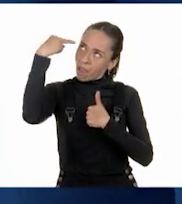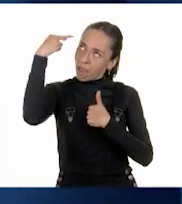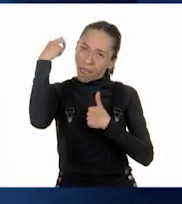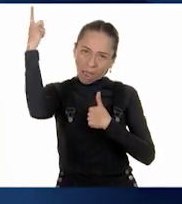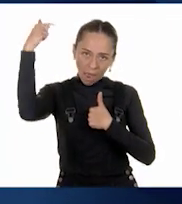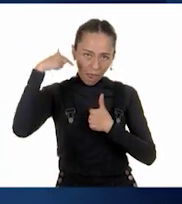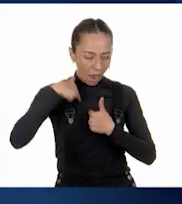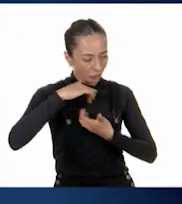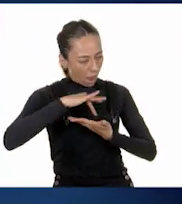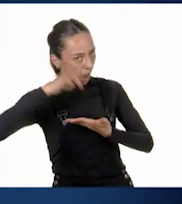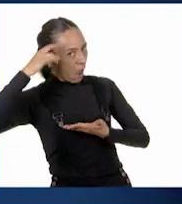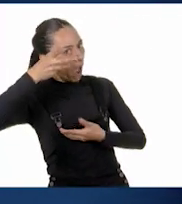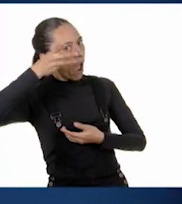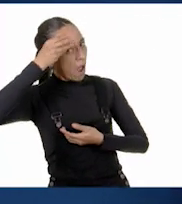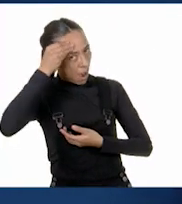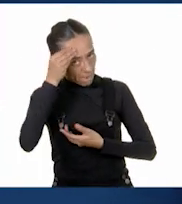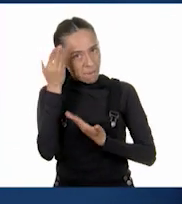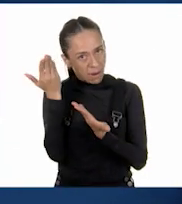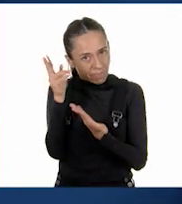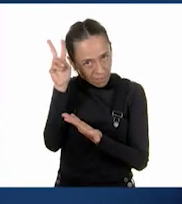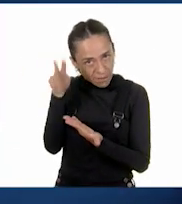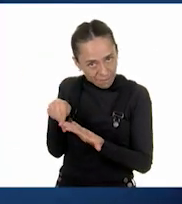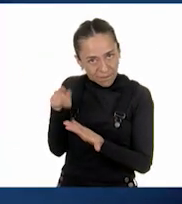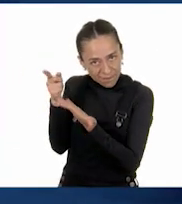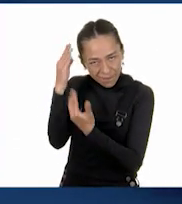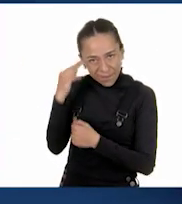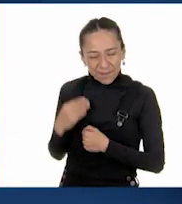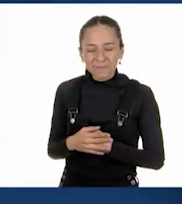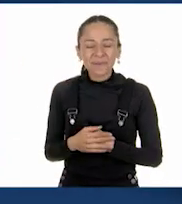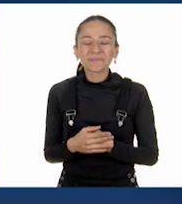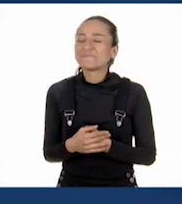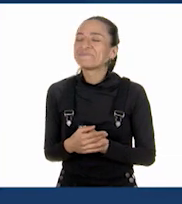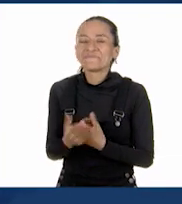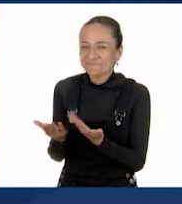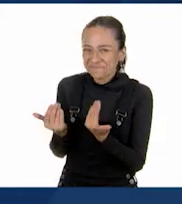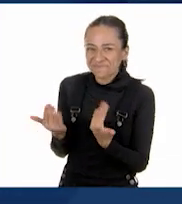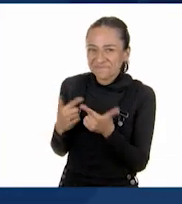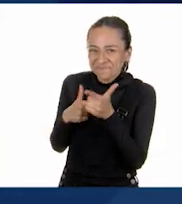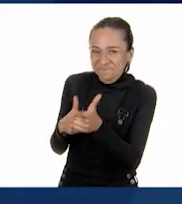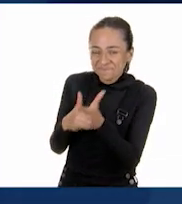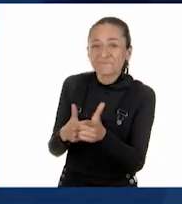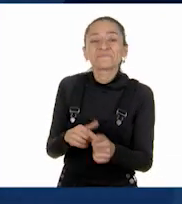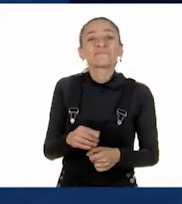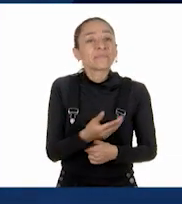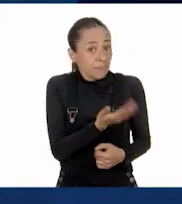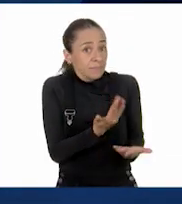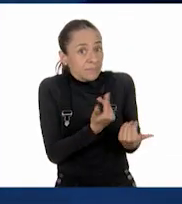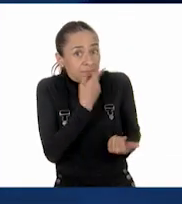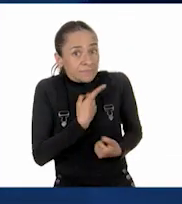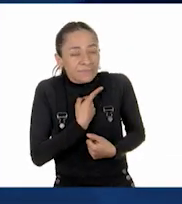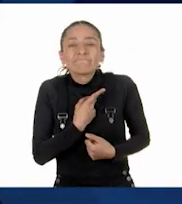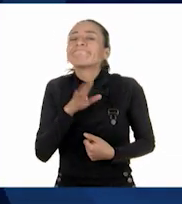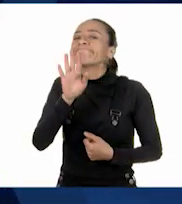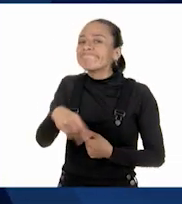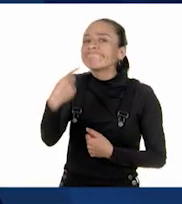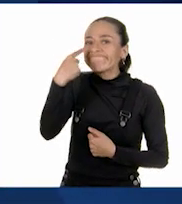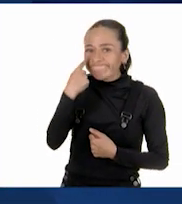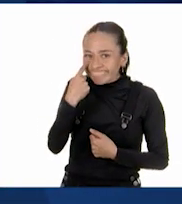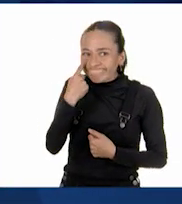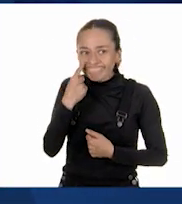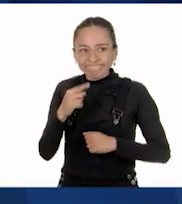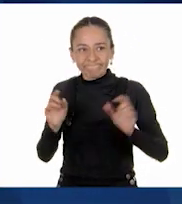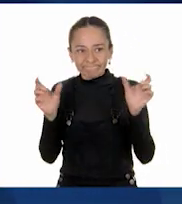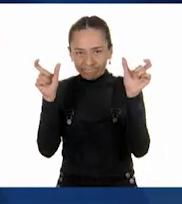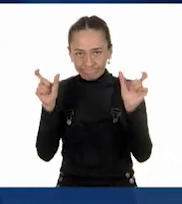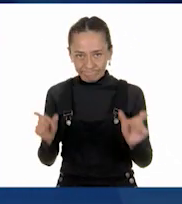Adelante, adelante, continuemos. Pues si convertimos estas dos fracciones en otras donde los